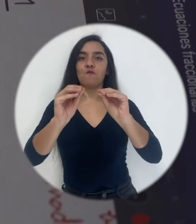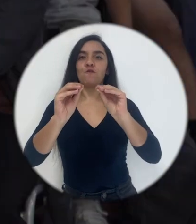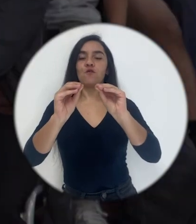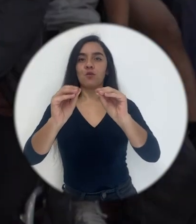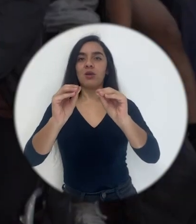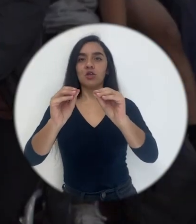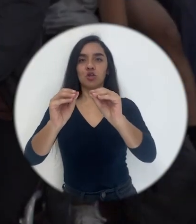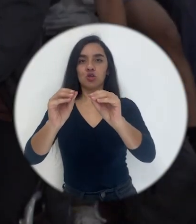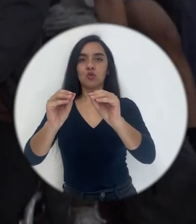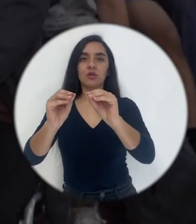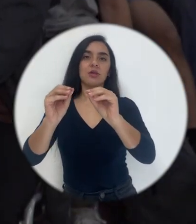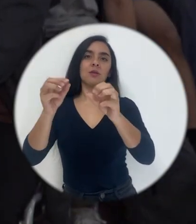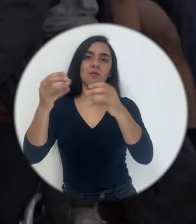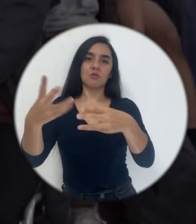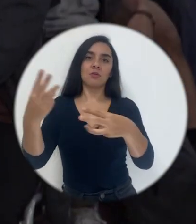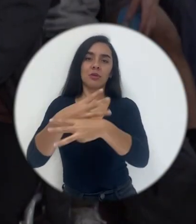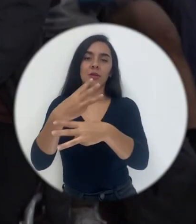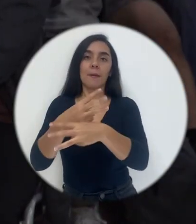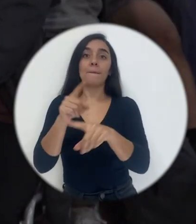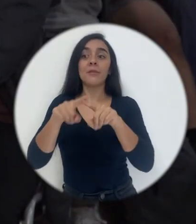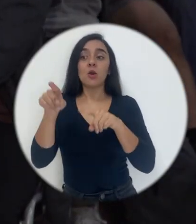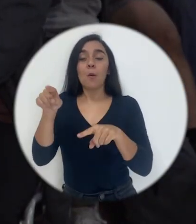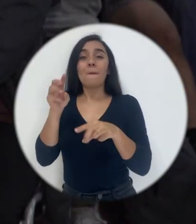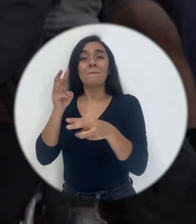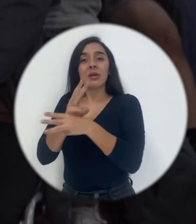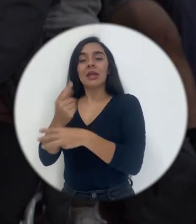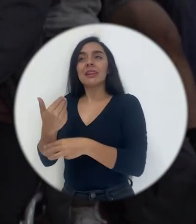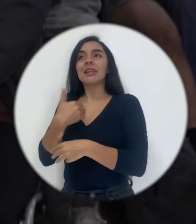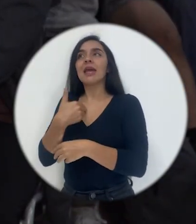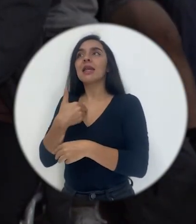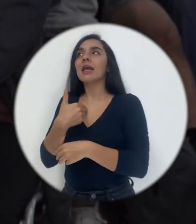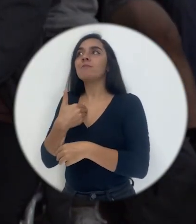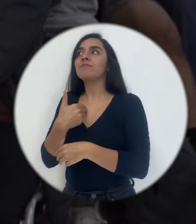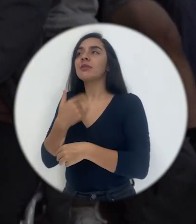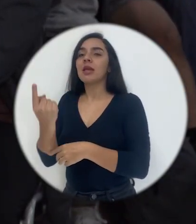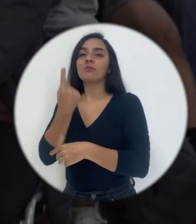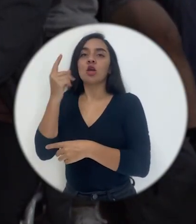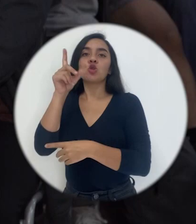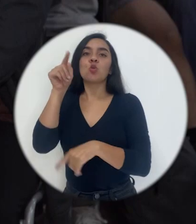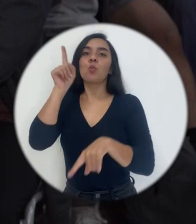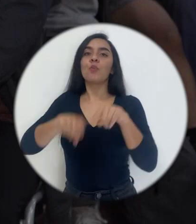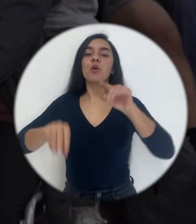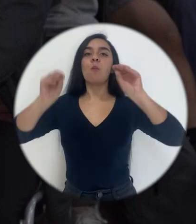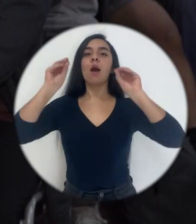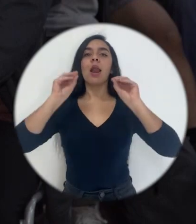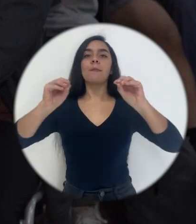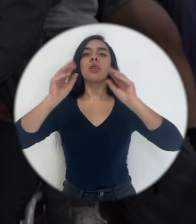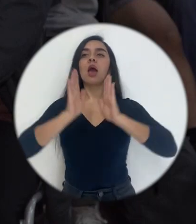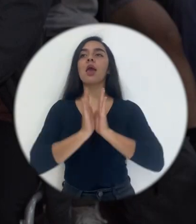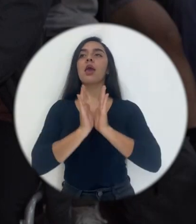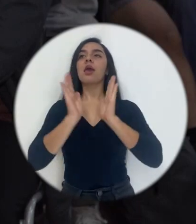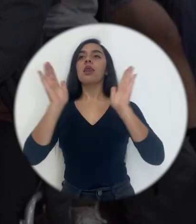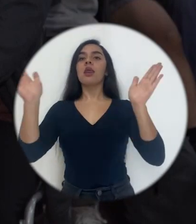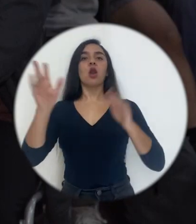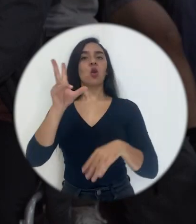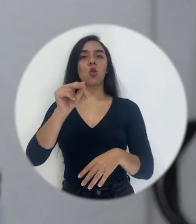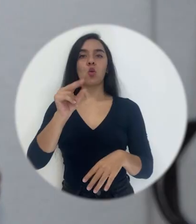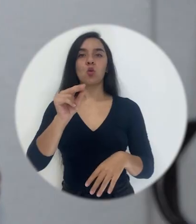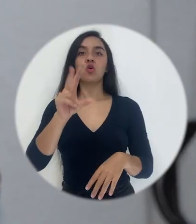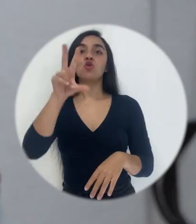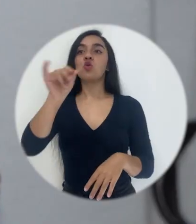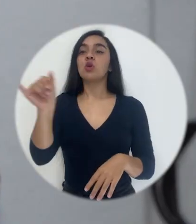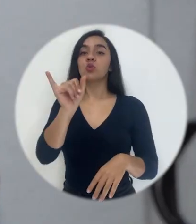de docentes. Porque la matemática tiene una particularidad que no se puede abordar desde la pedagogía general. No es lo mismo